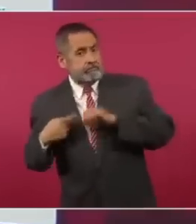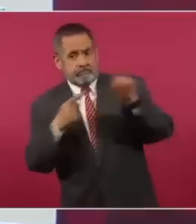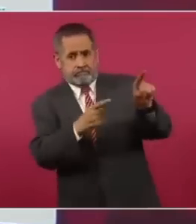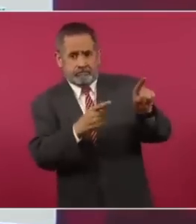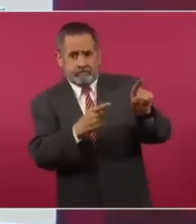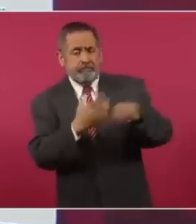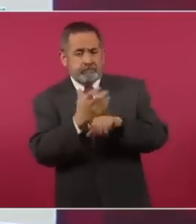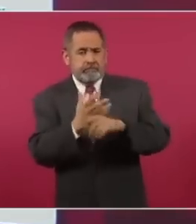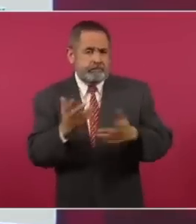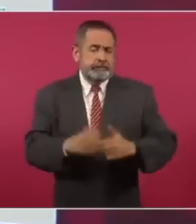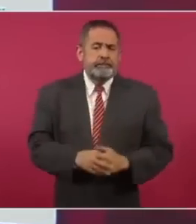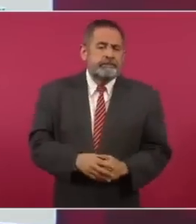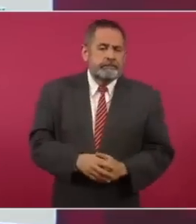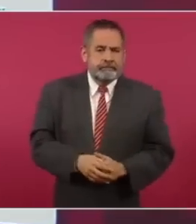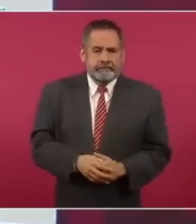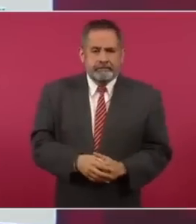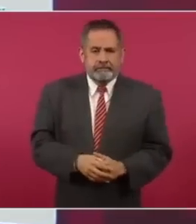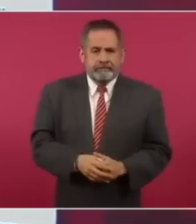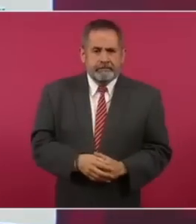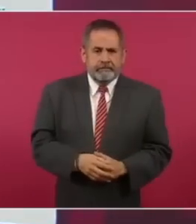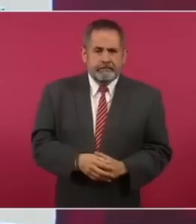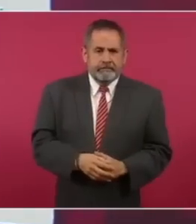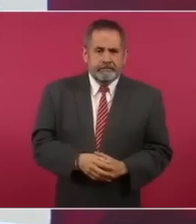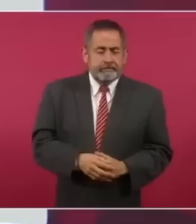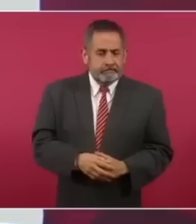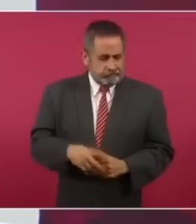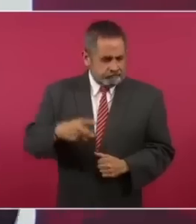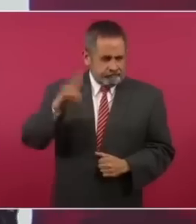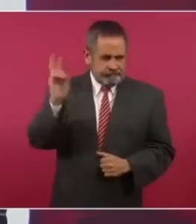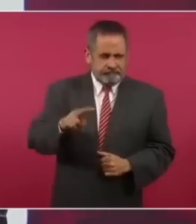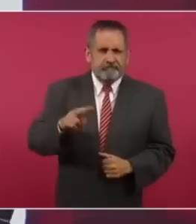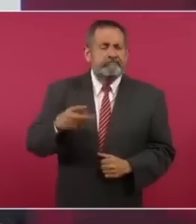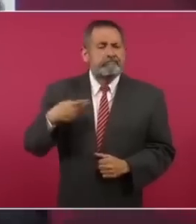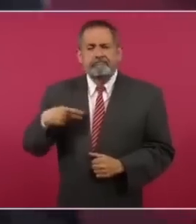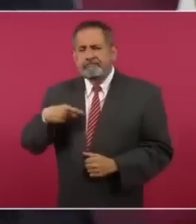La verdad, la verdad que los trabajadores más